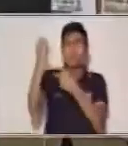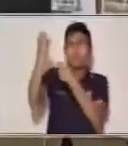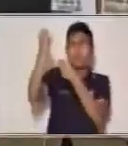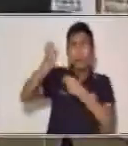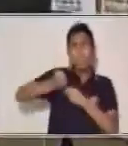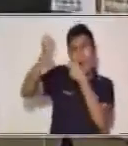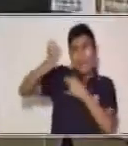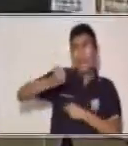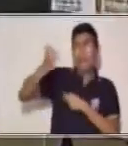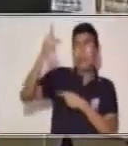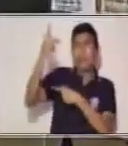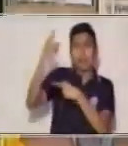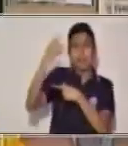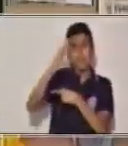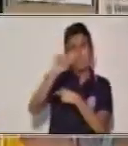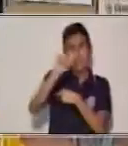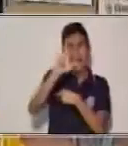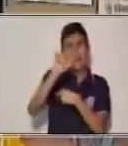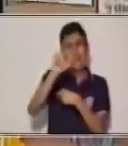¿Sobre qué es esta imagen?